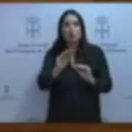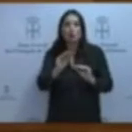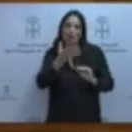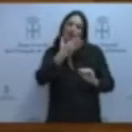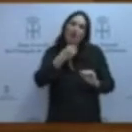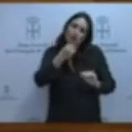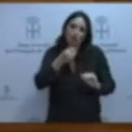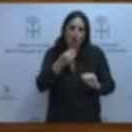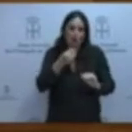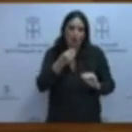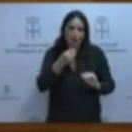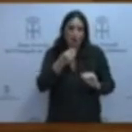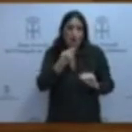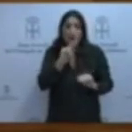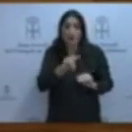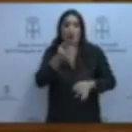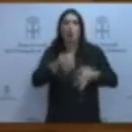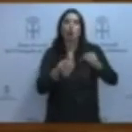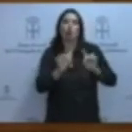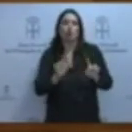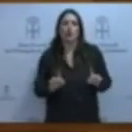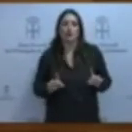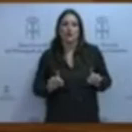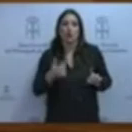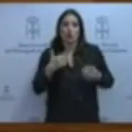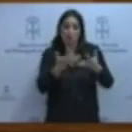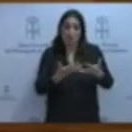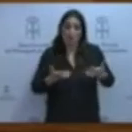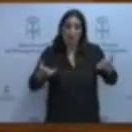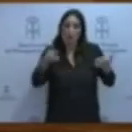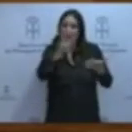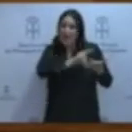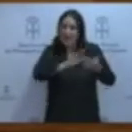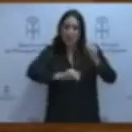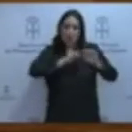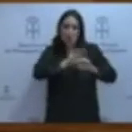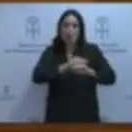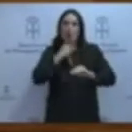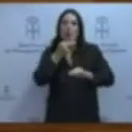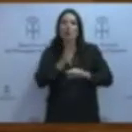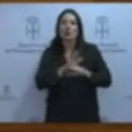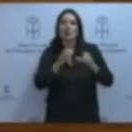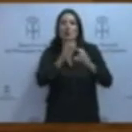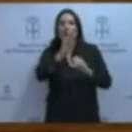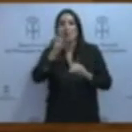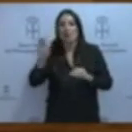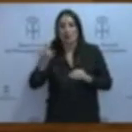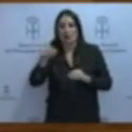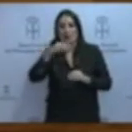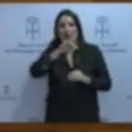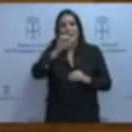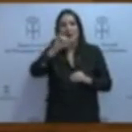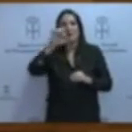que era injusto. Y voy a leer palabras literales del portavoz del Partido Popular en la región, Javier Iniesta.